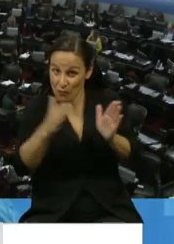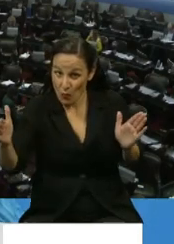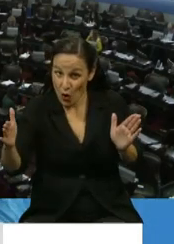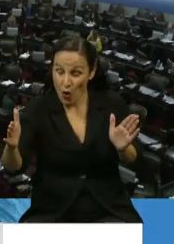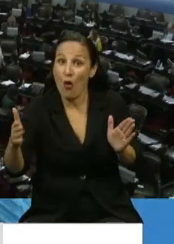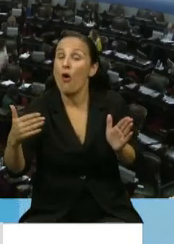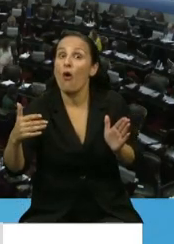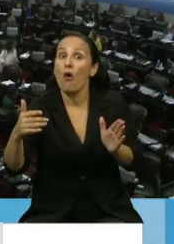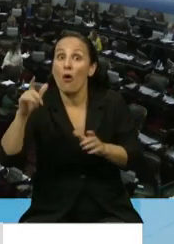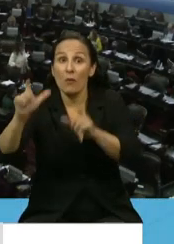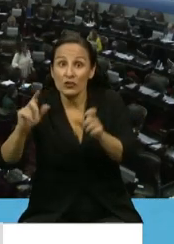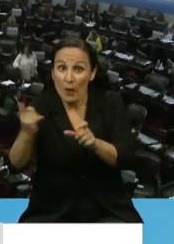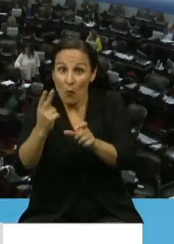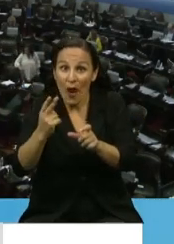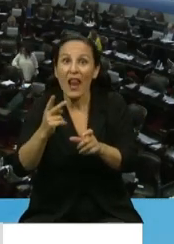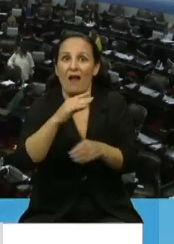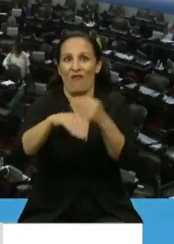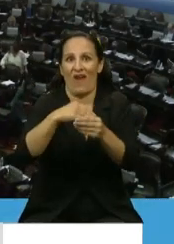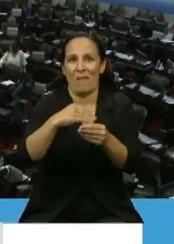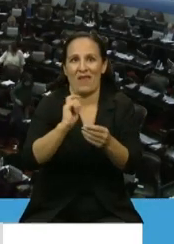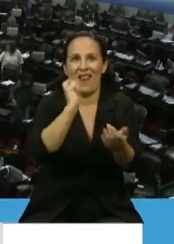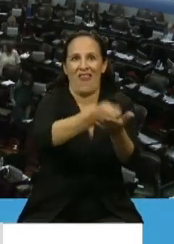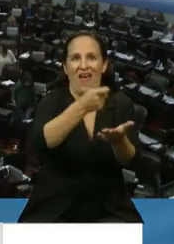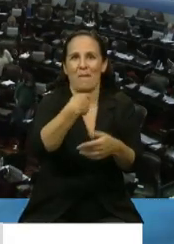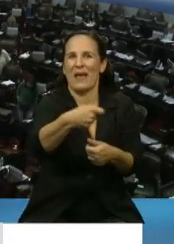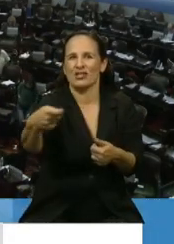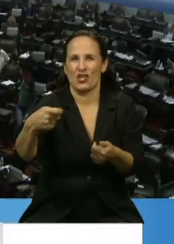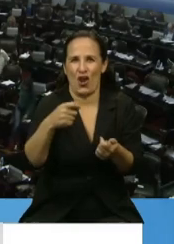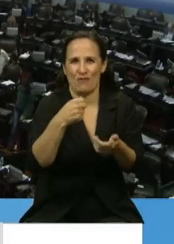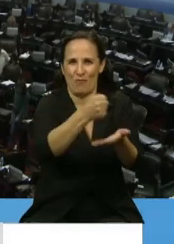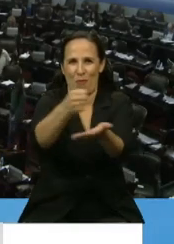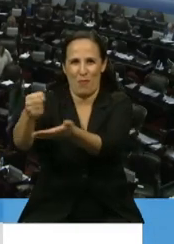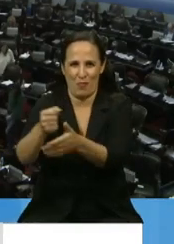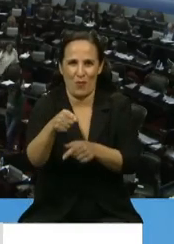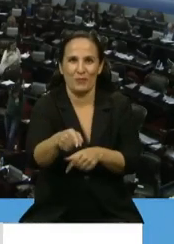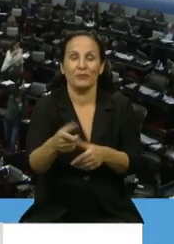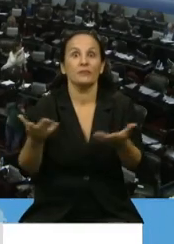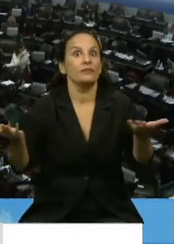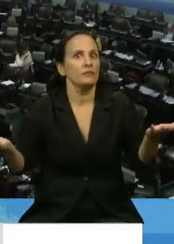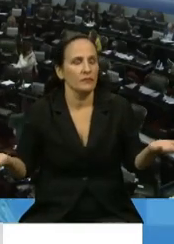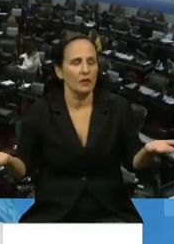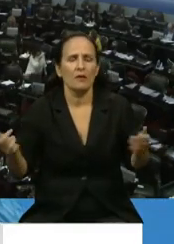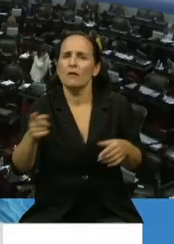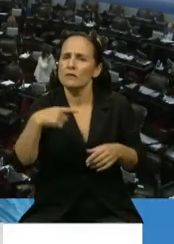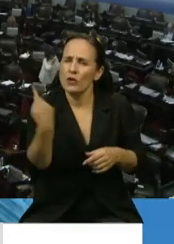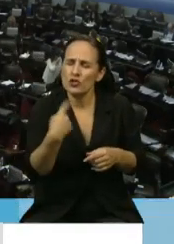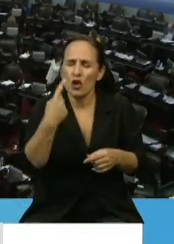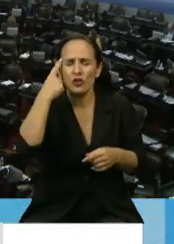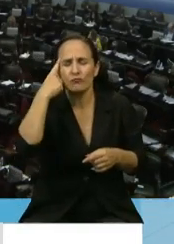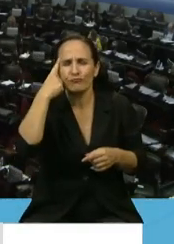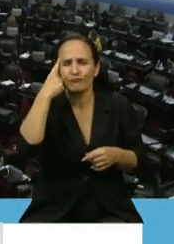dará a sus familiares un beneficio de pensión. Que establecemos que será compatible